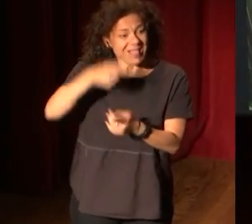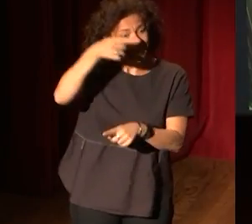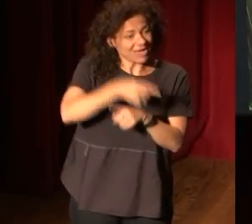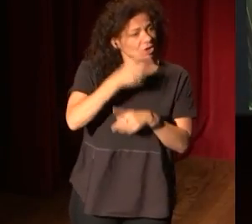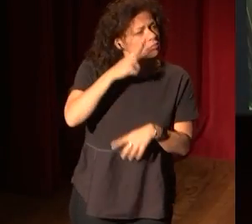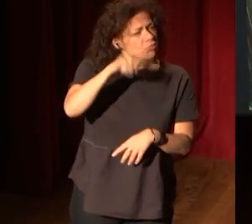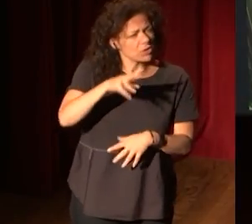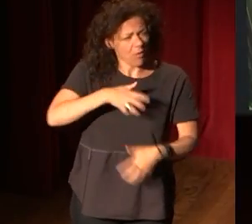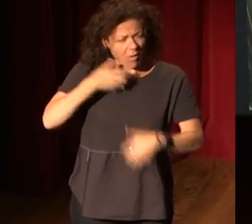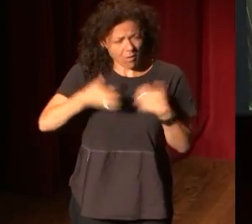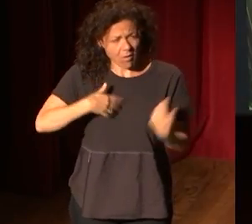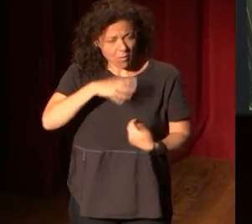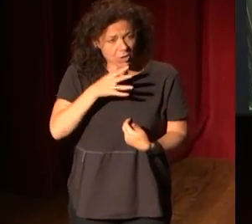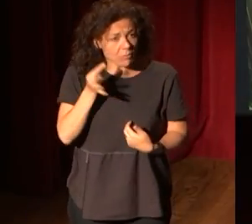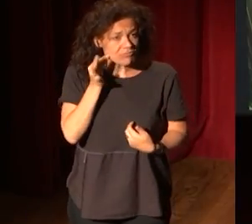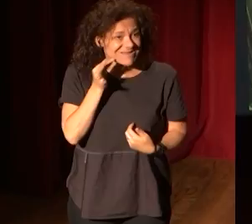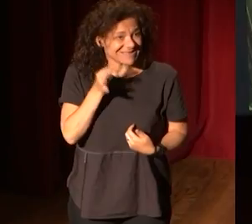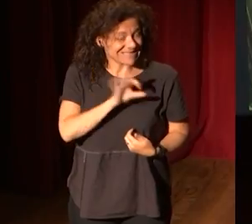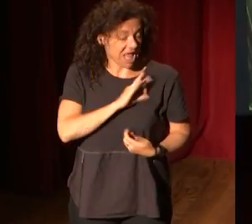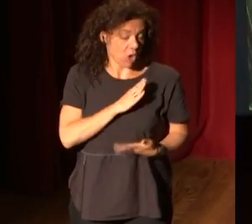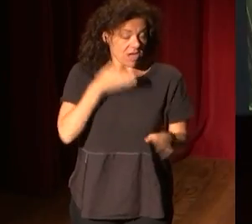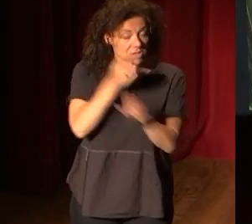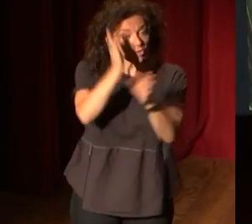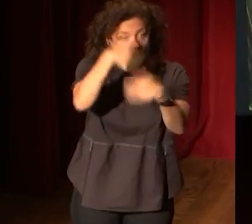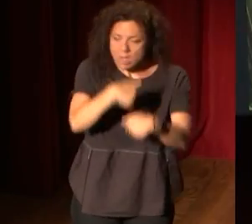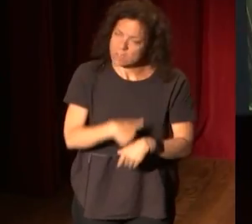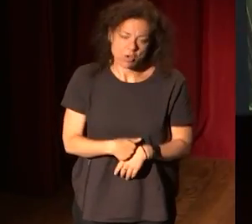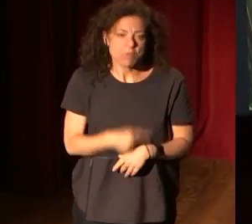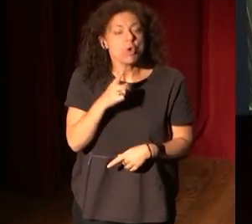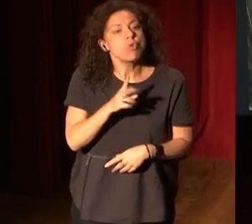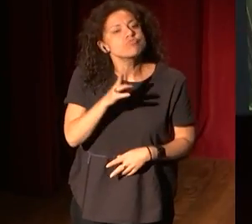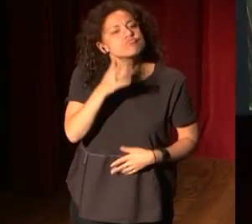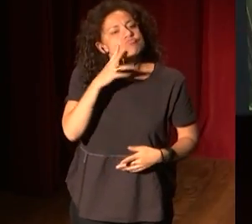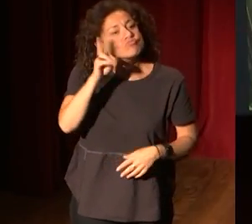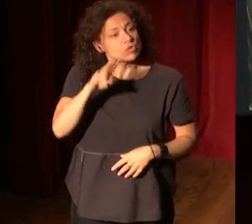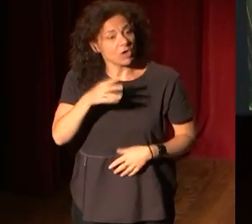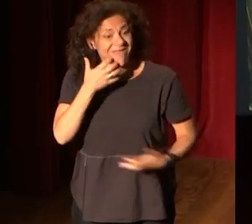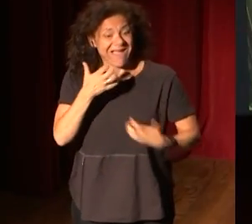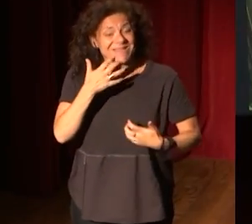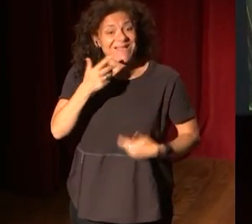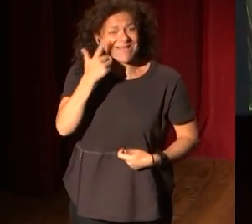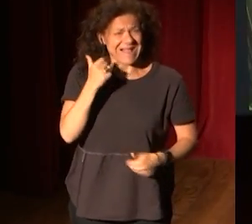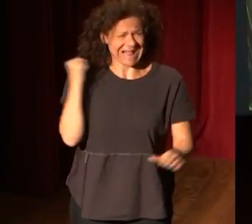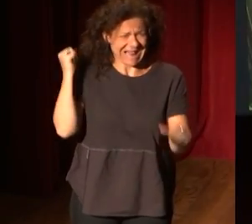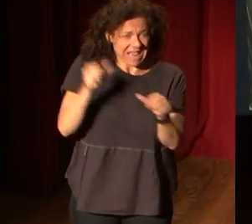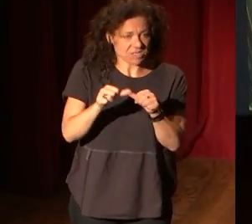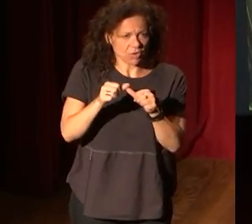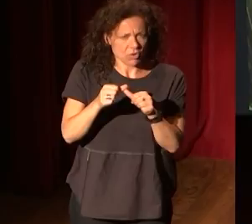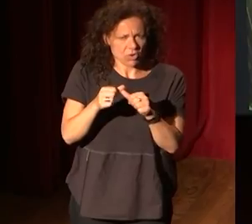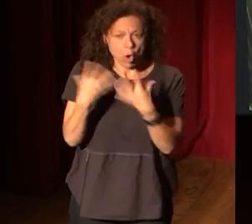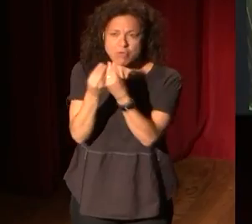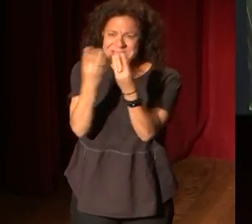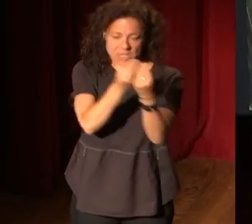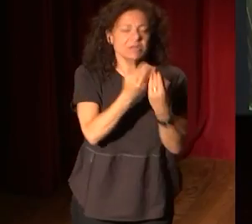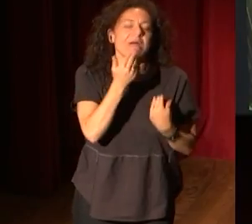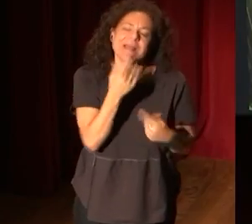nunca se han quejado. No he visto. Ahora, un museo de arte clásico, nosotros, que están llenos, gracias, insisto, por venir